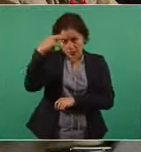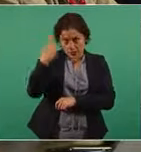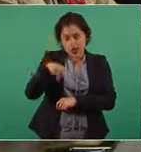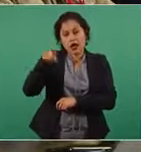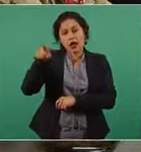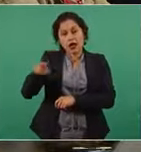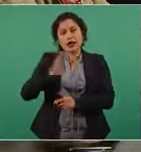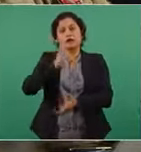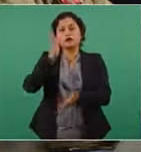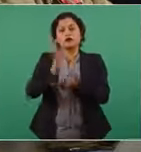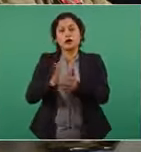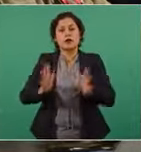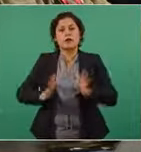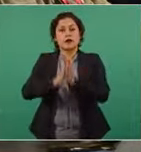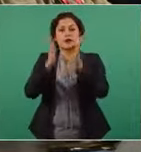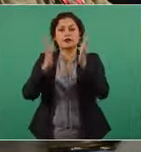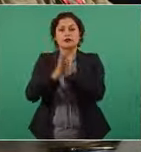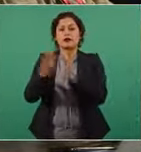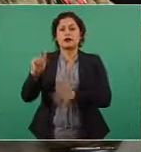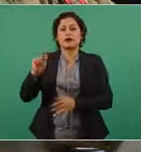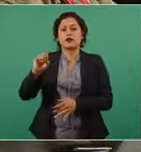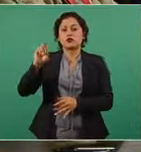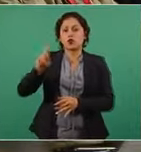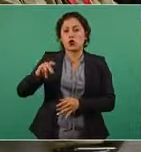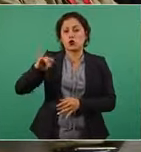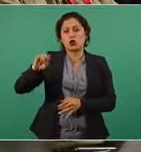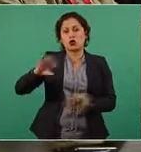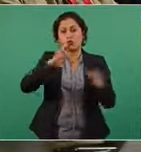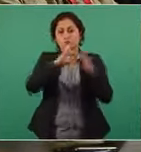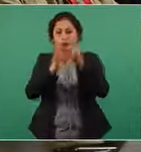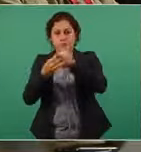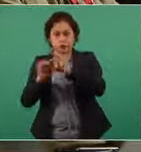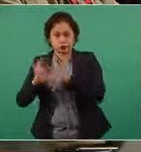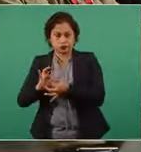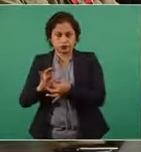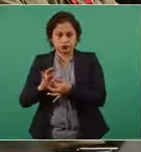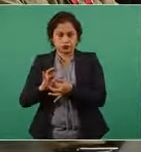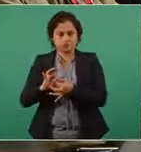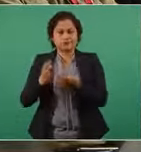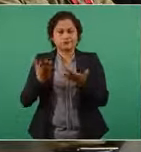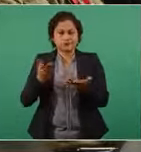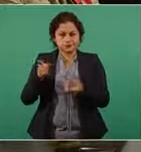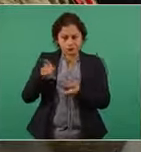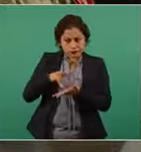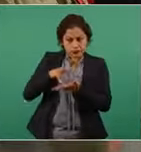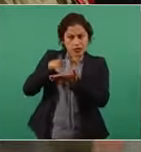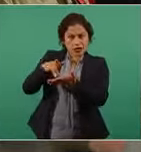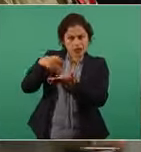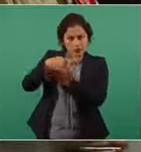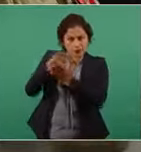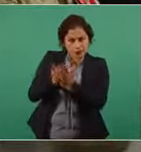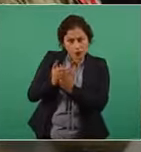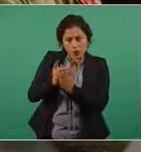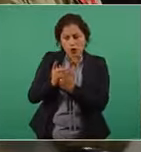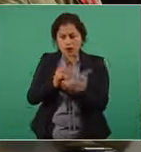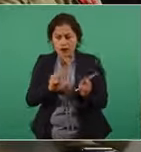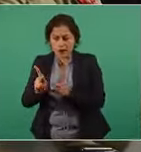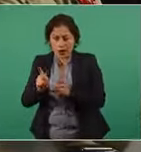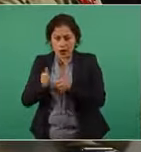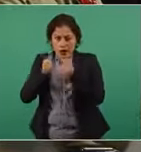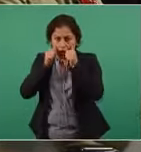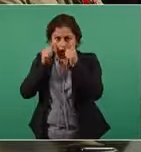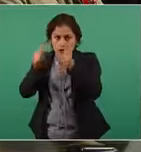Olímpicos en Tokio, si hay un plan deportivo justamente para esto, porque ha habido testimonios públicos